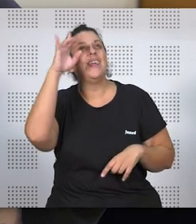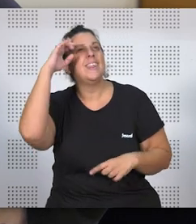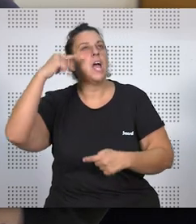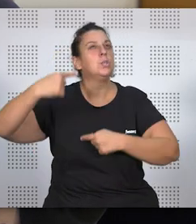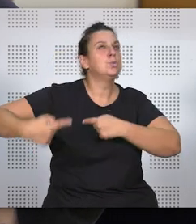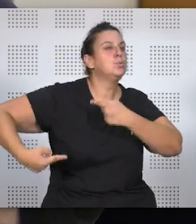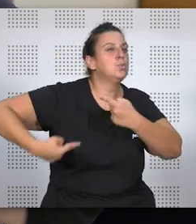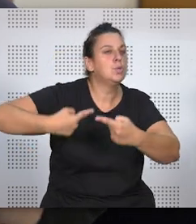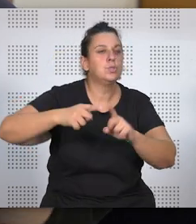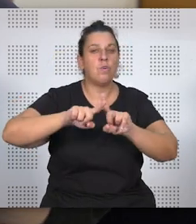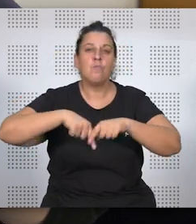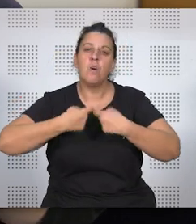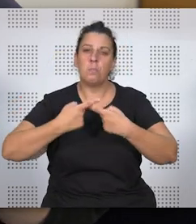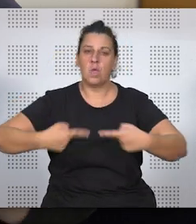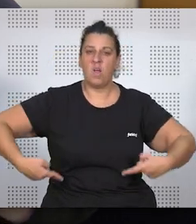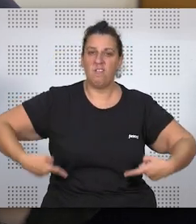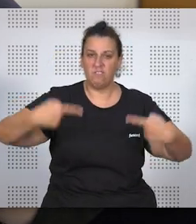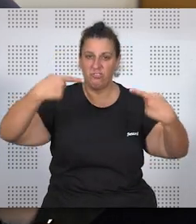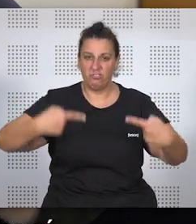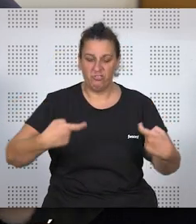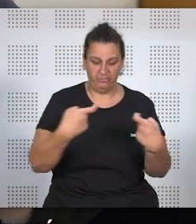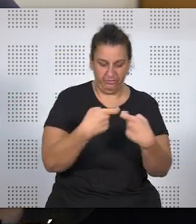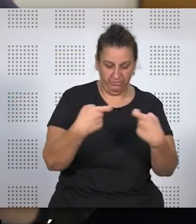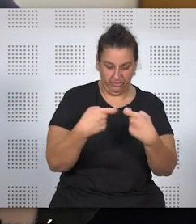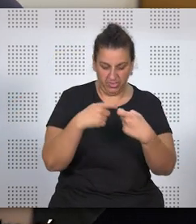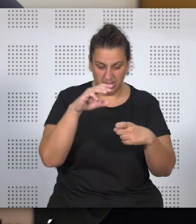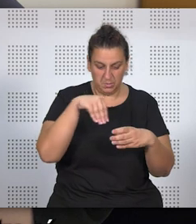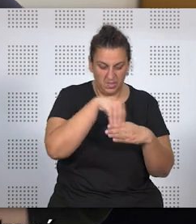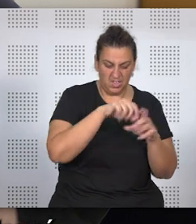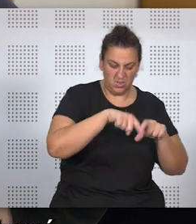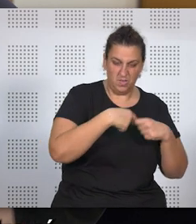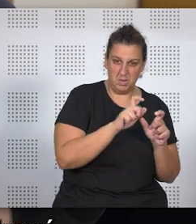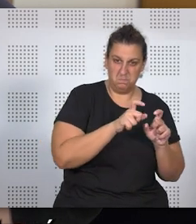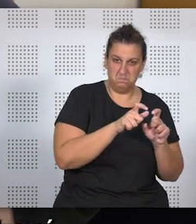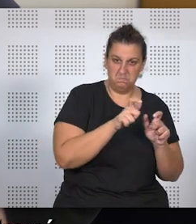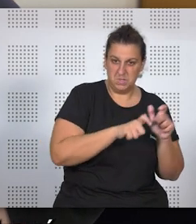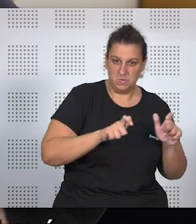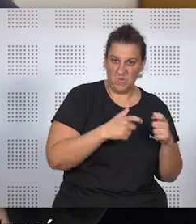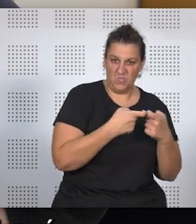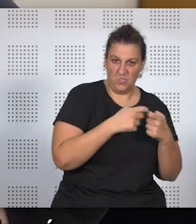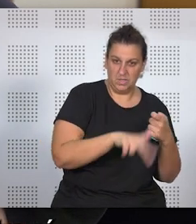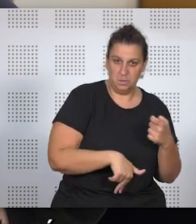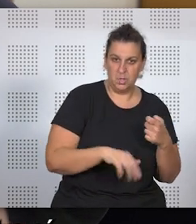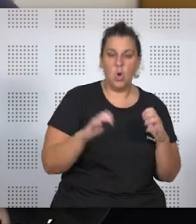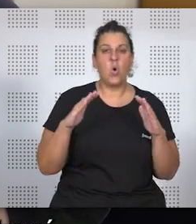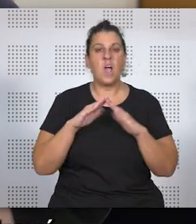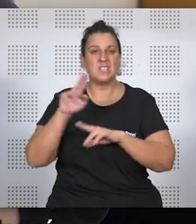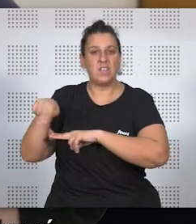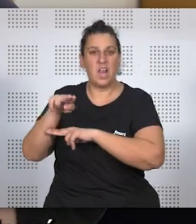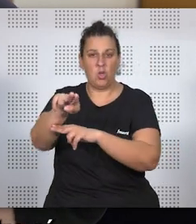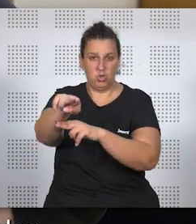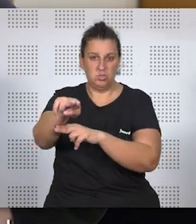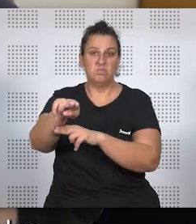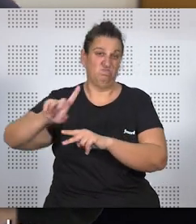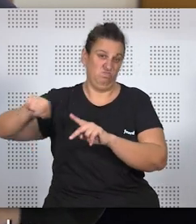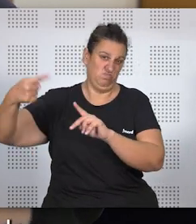sucesión, y son familias peleándose entre las familias, luego dentro de las familias los propios miembros entre sí, o en el caso de La Casa del Dragón, el